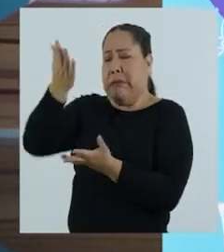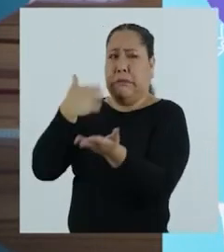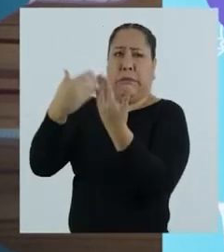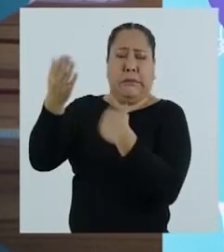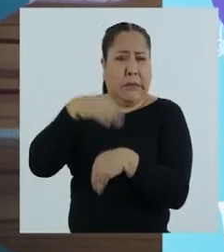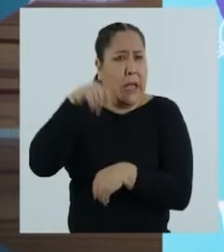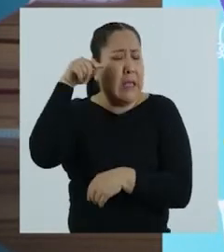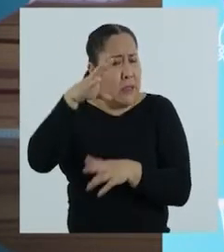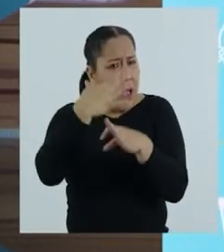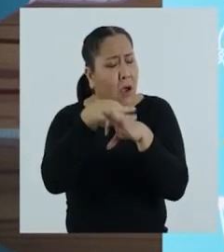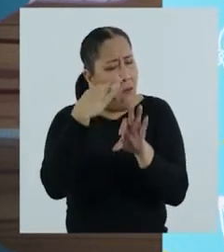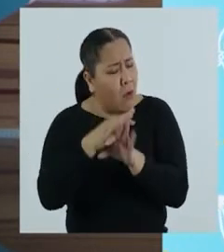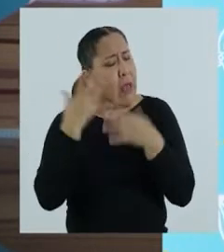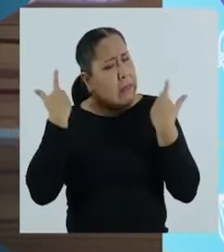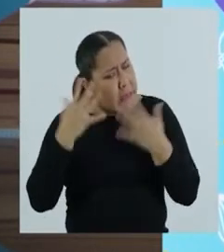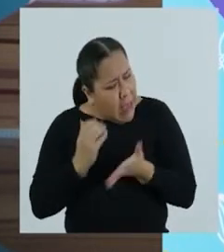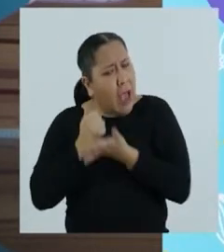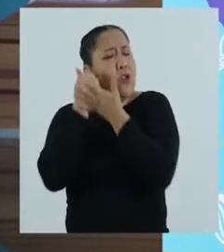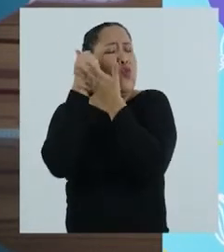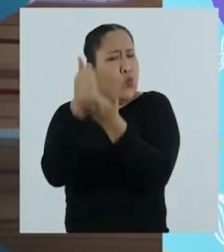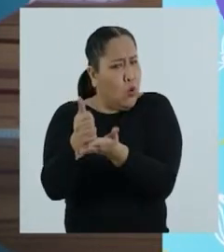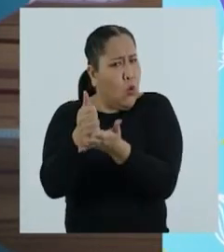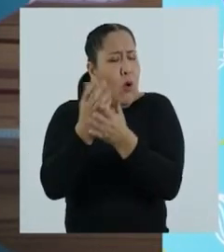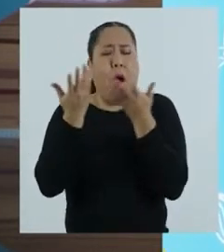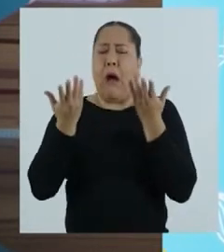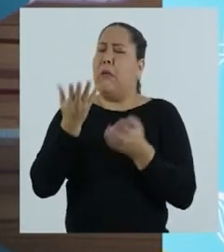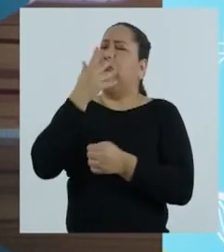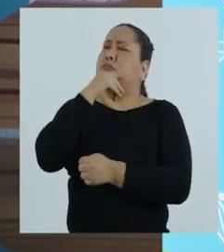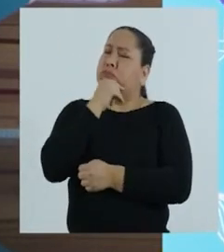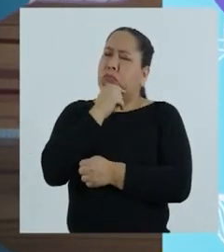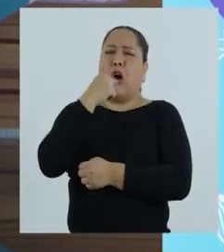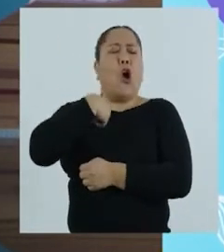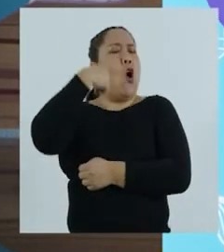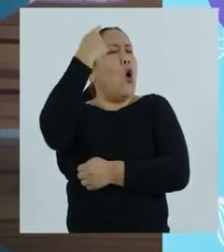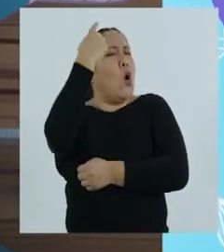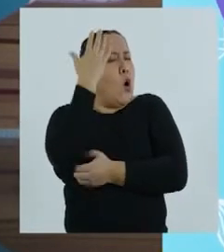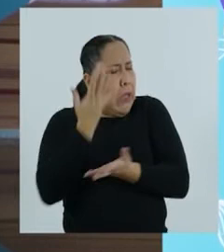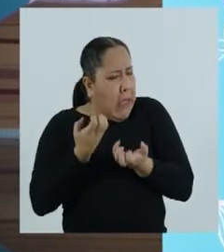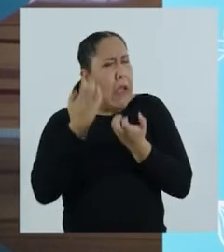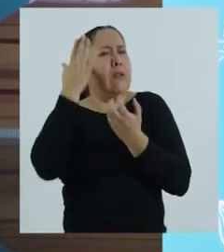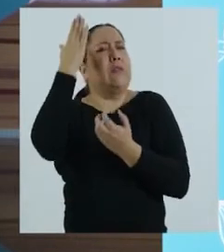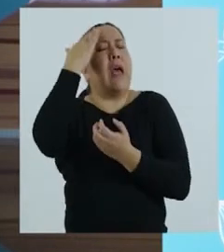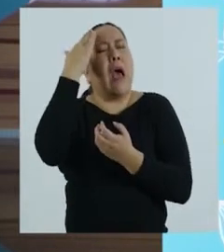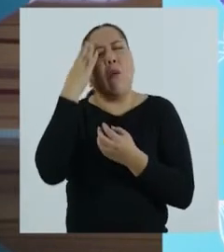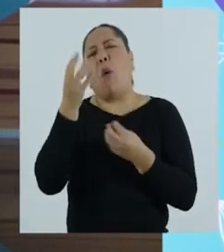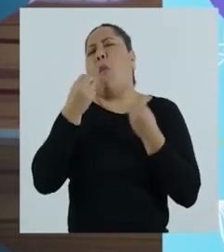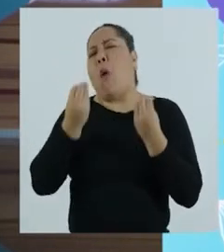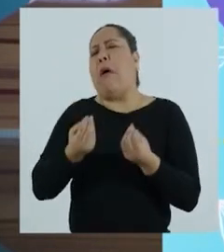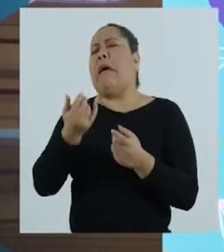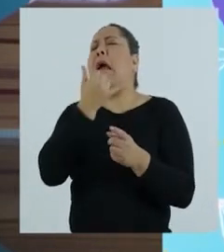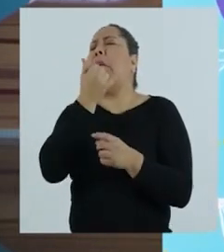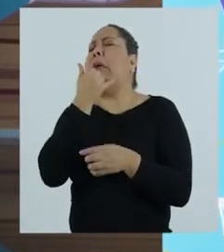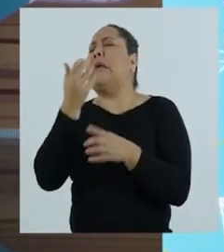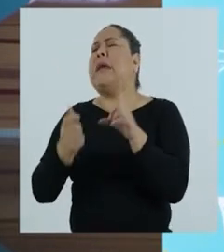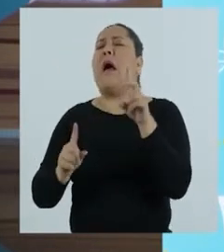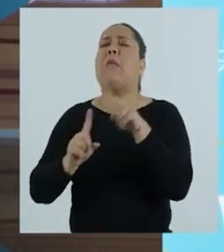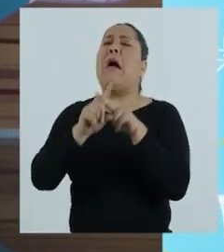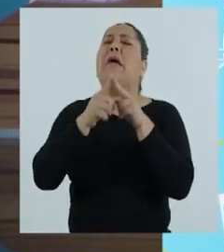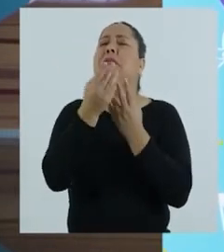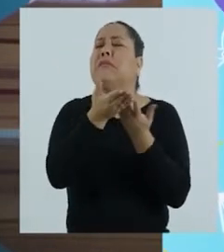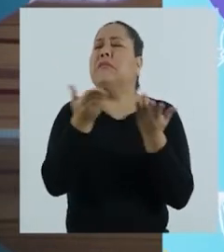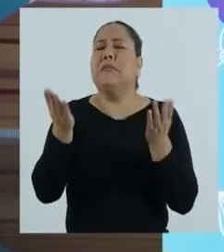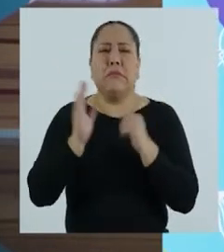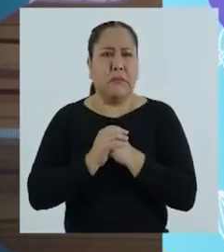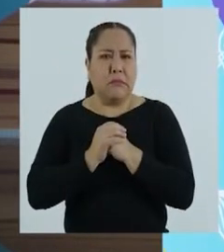autoridades y de esa forma pudo ayudarla. Entonces, quisiera saber por qué suceden estas